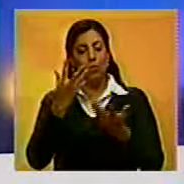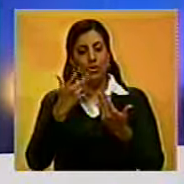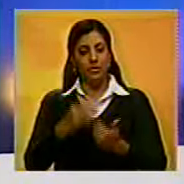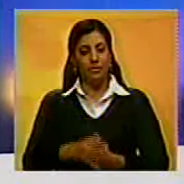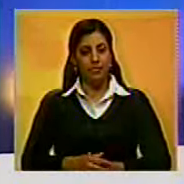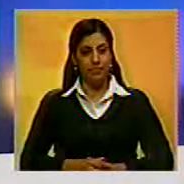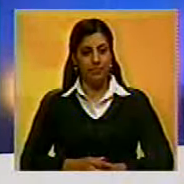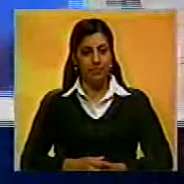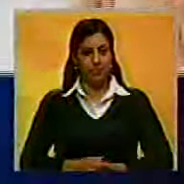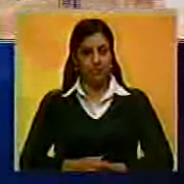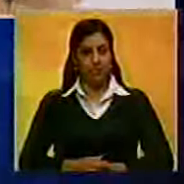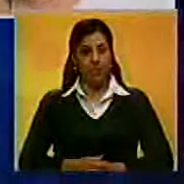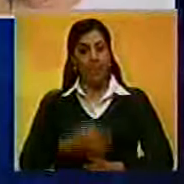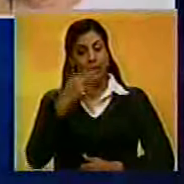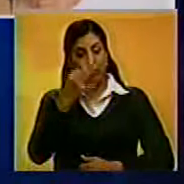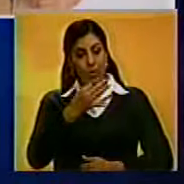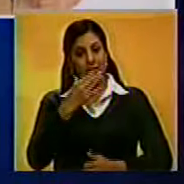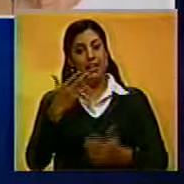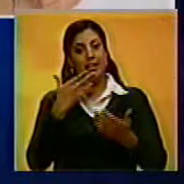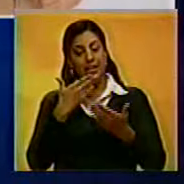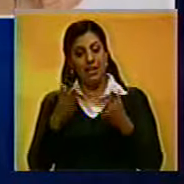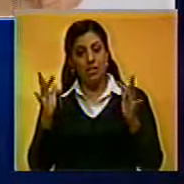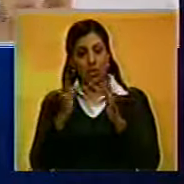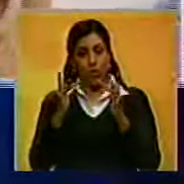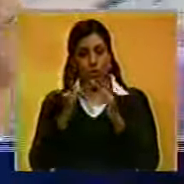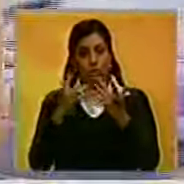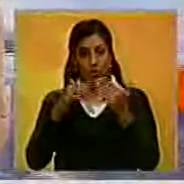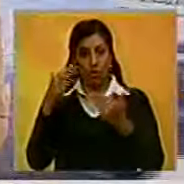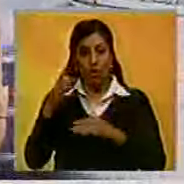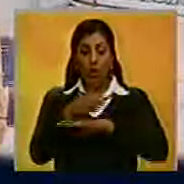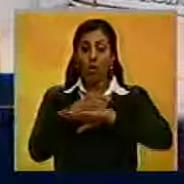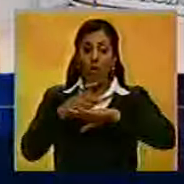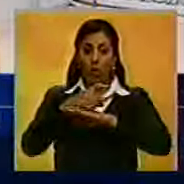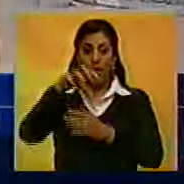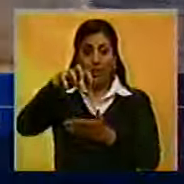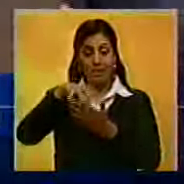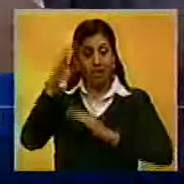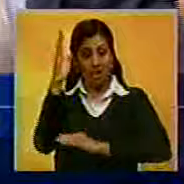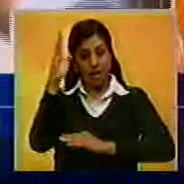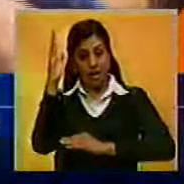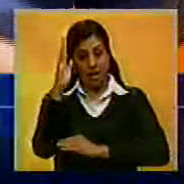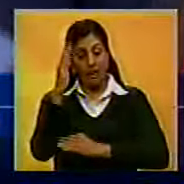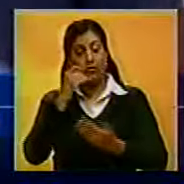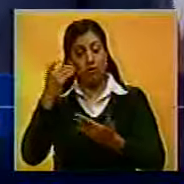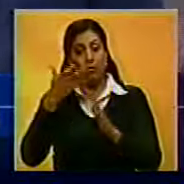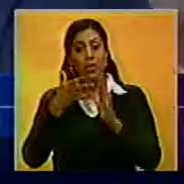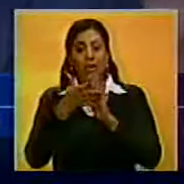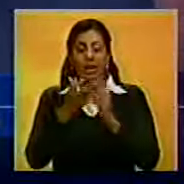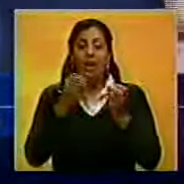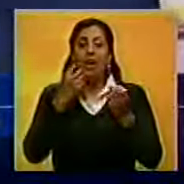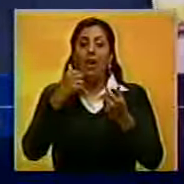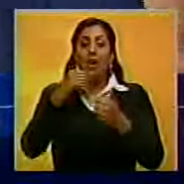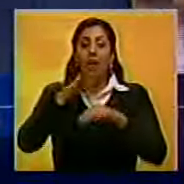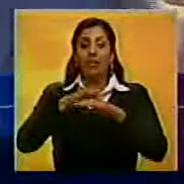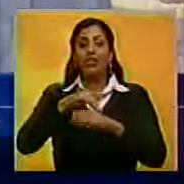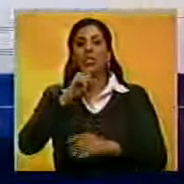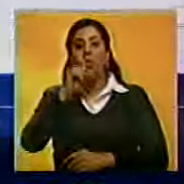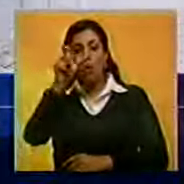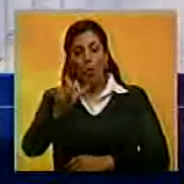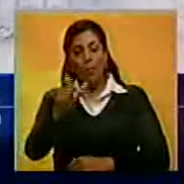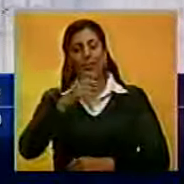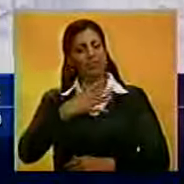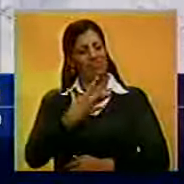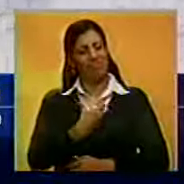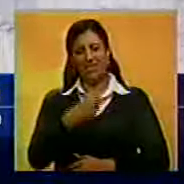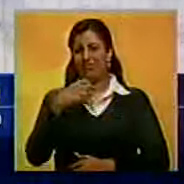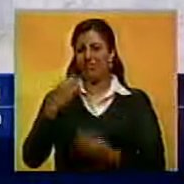detalles. Diana. Buenas tardes, gracias por el pase desde los estudios. El gobernador del estado Lara Henry Falcón dio a conocer al nuncio apostólico su